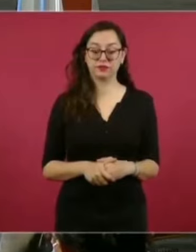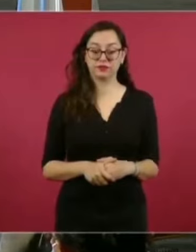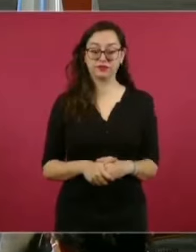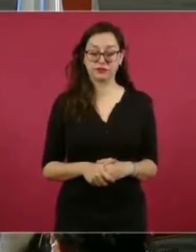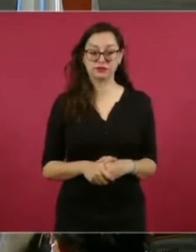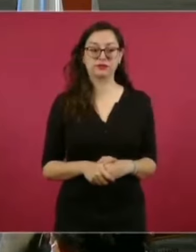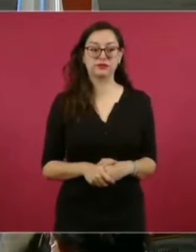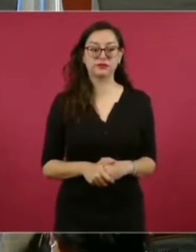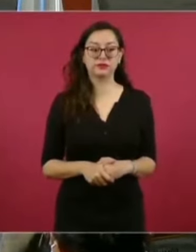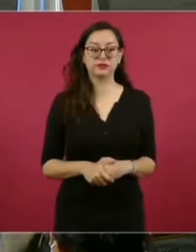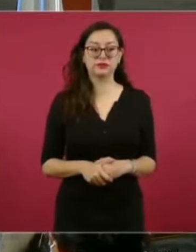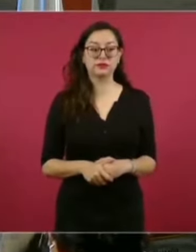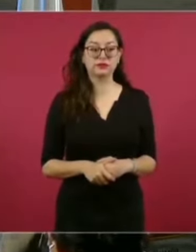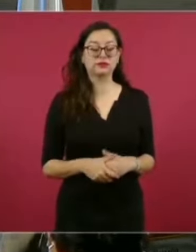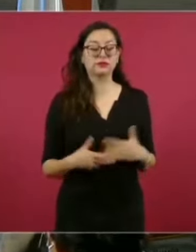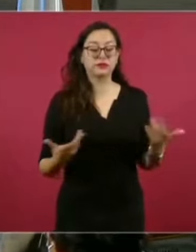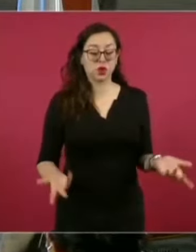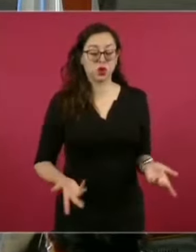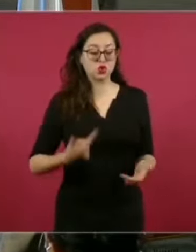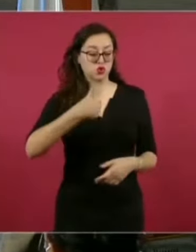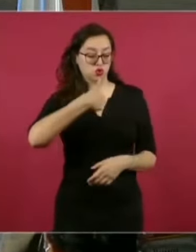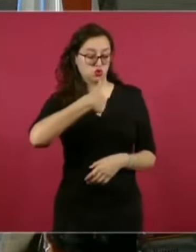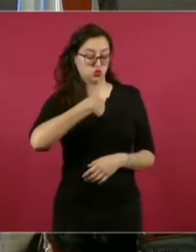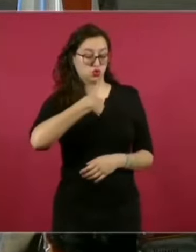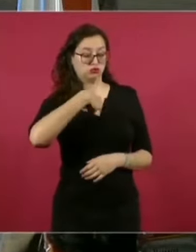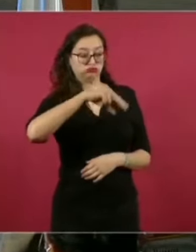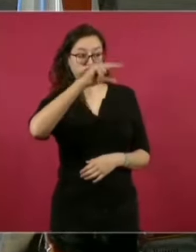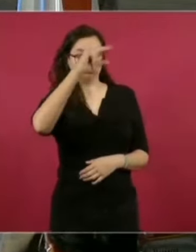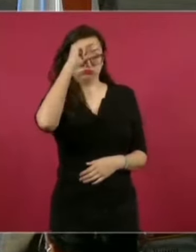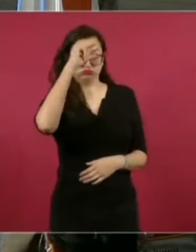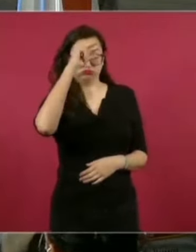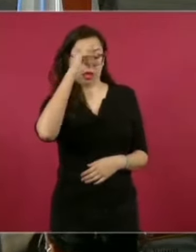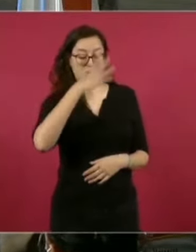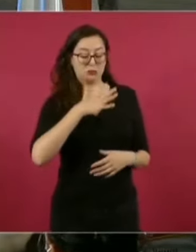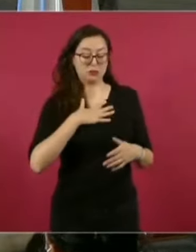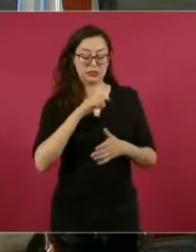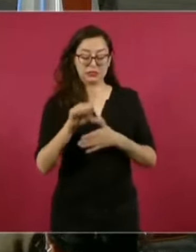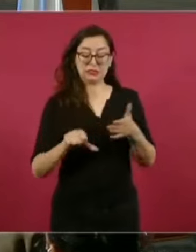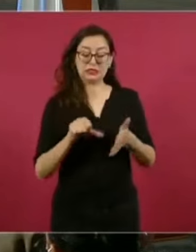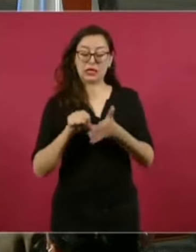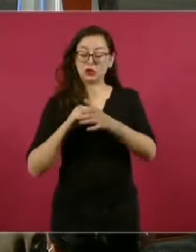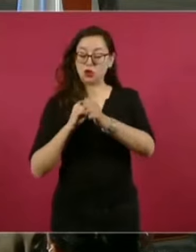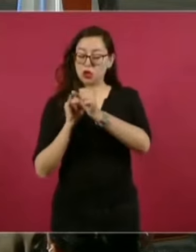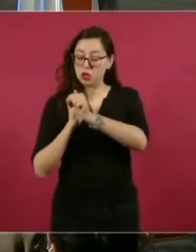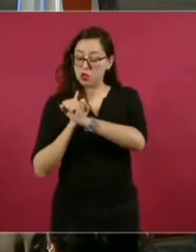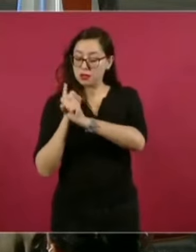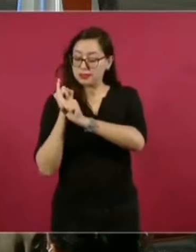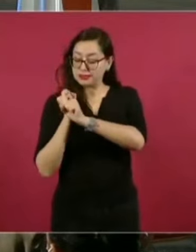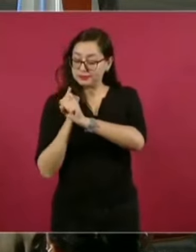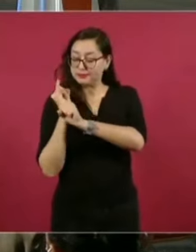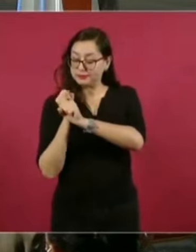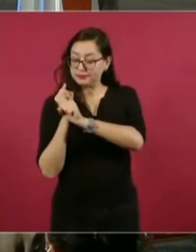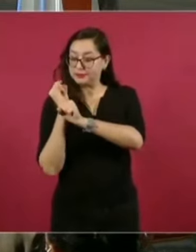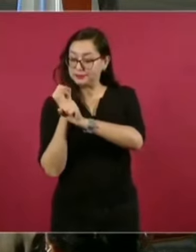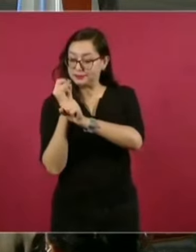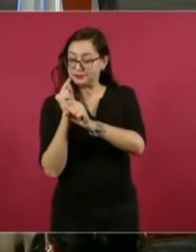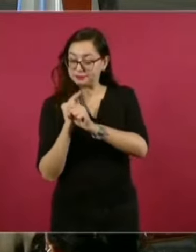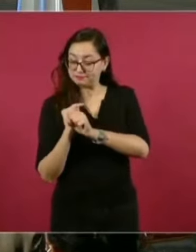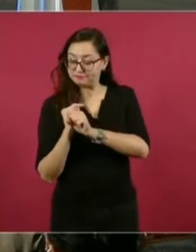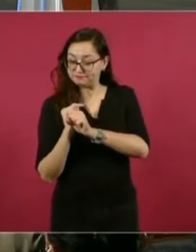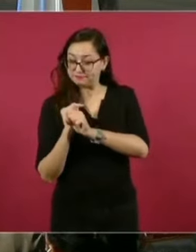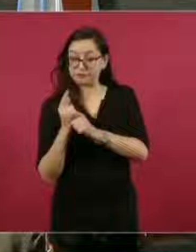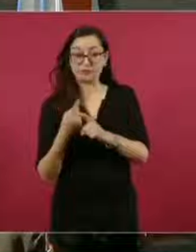realizado por este centro de investigaciones, según acuerdo celebrado en abril